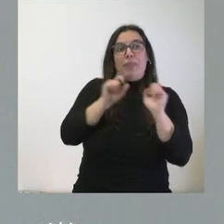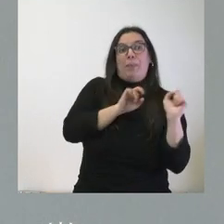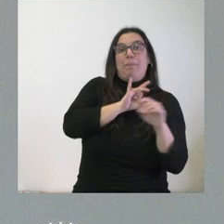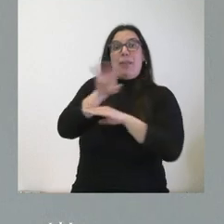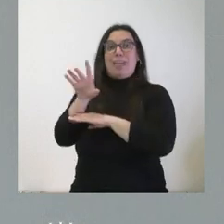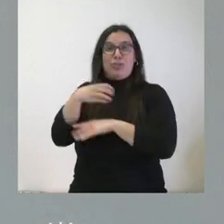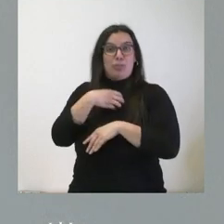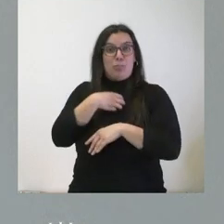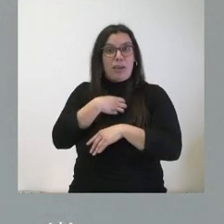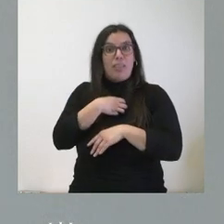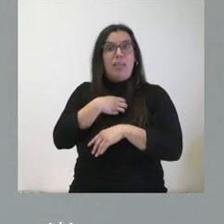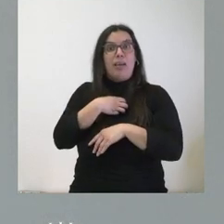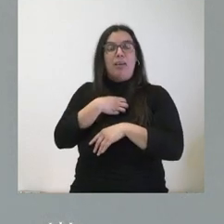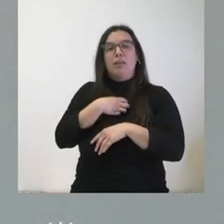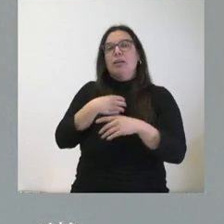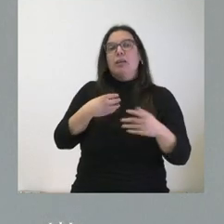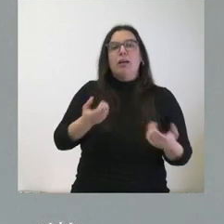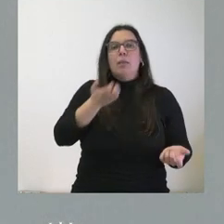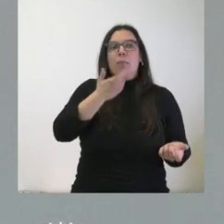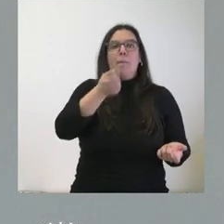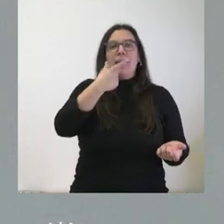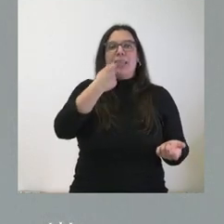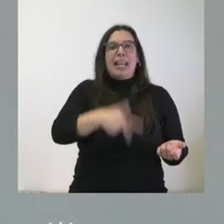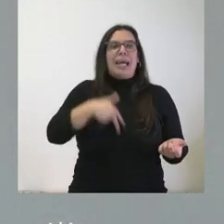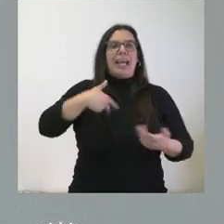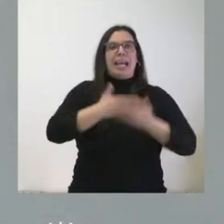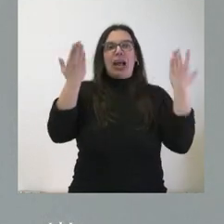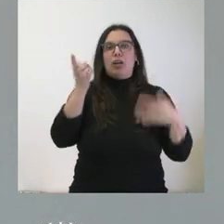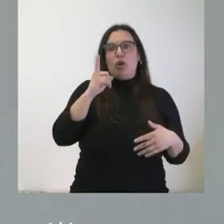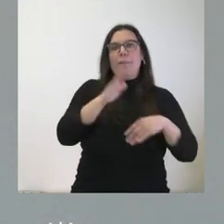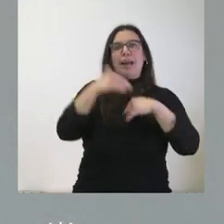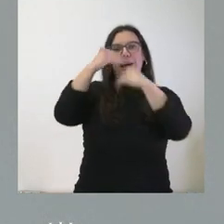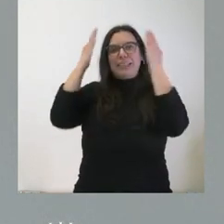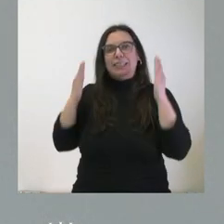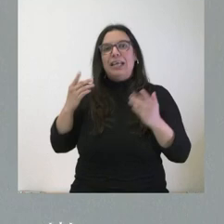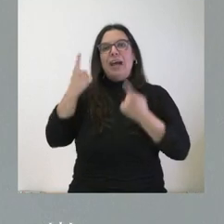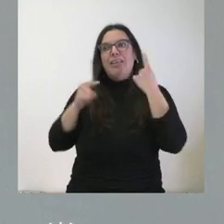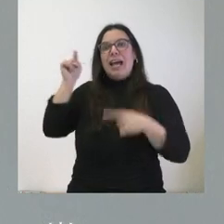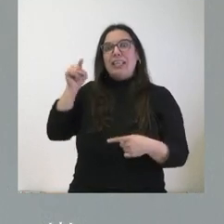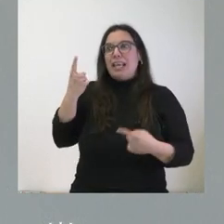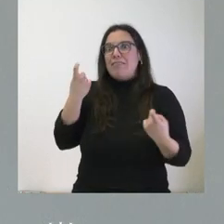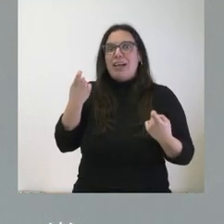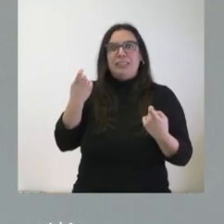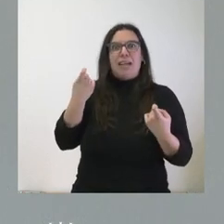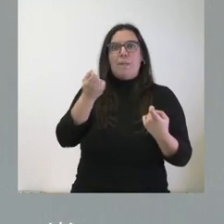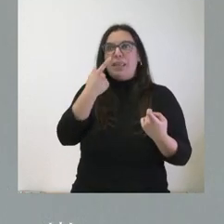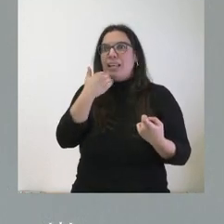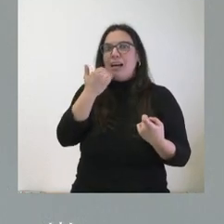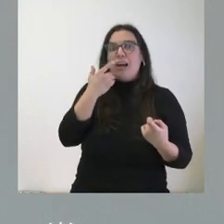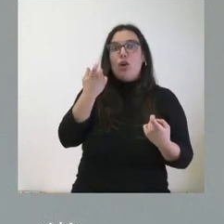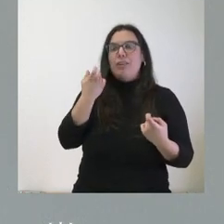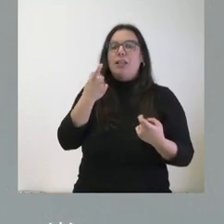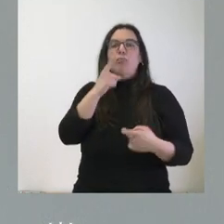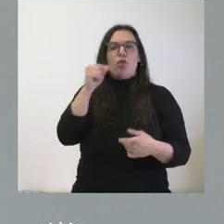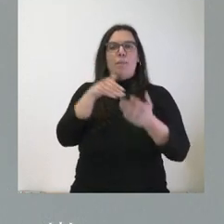fácilmente transportados. No se trata solo de enviar medicinas en genérico, sino atender a las medicinas que en un momento dado allí son demandadas, son precisas y estos 100.000